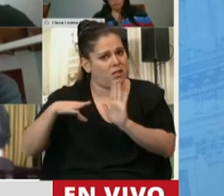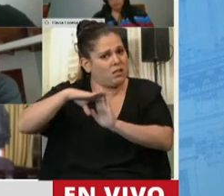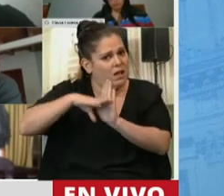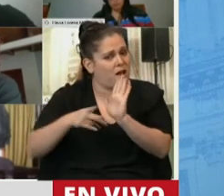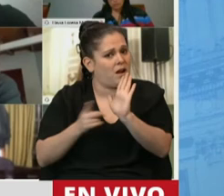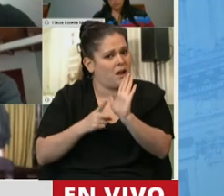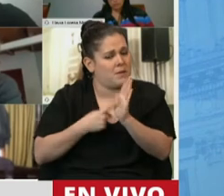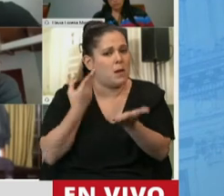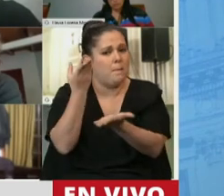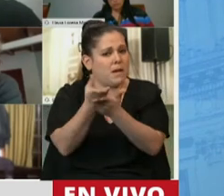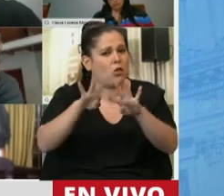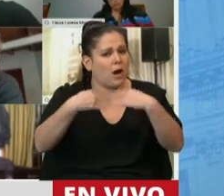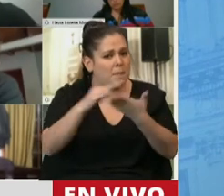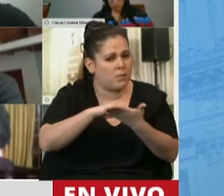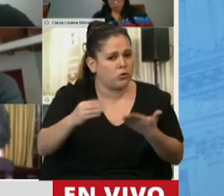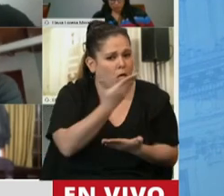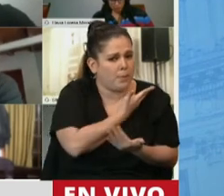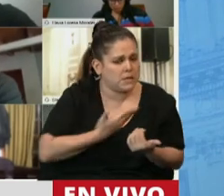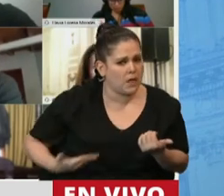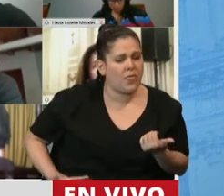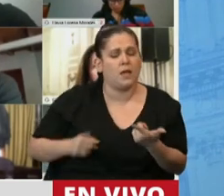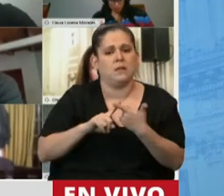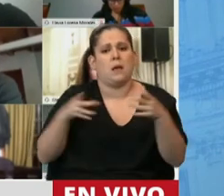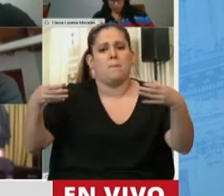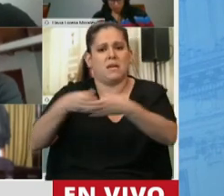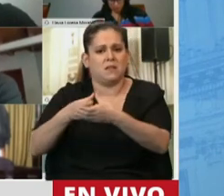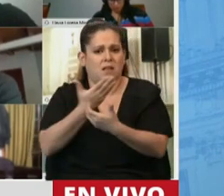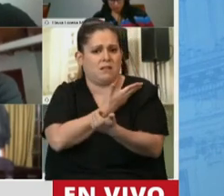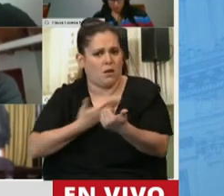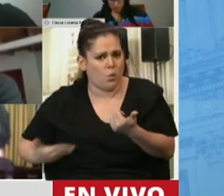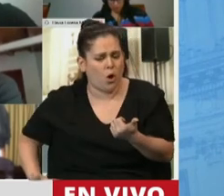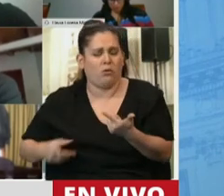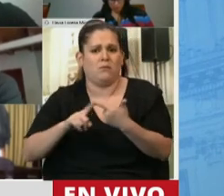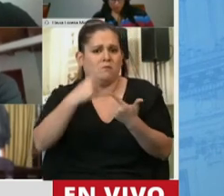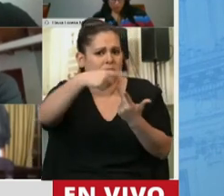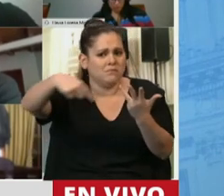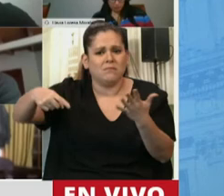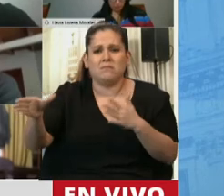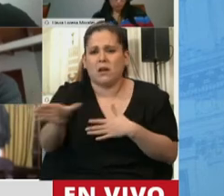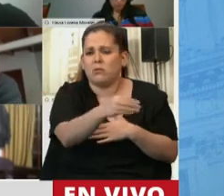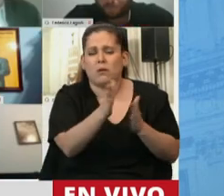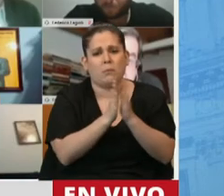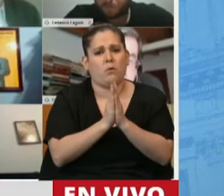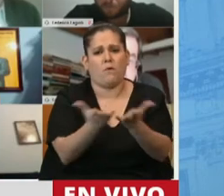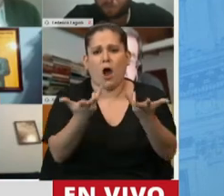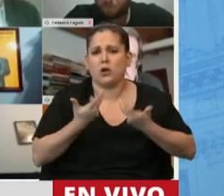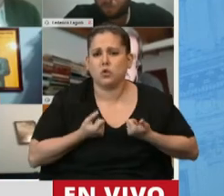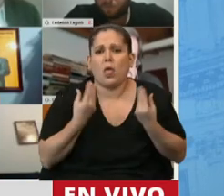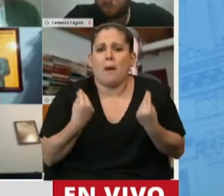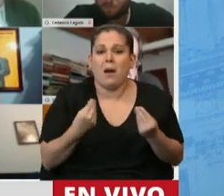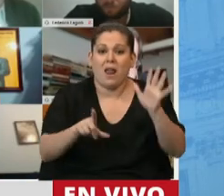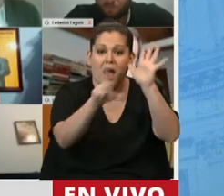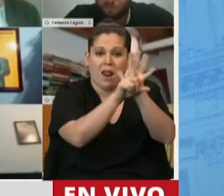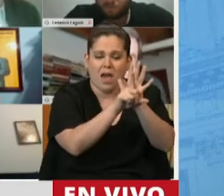Así que pido al presidente de la Cámara, al presidente del bloque, al frente de todos, que nos ayuden a que esa ley se ponga